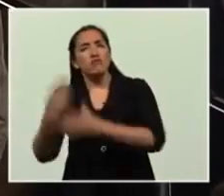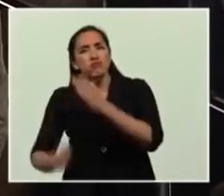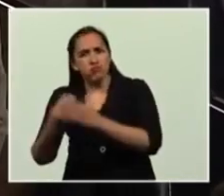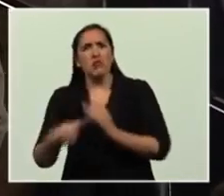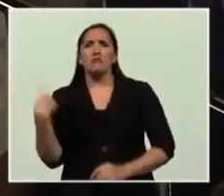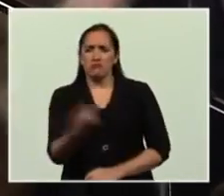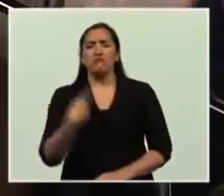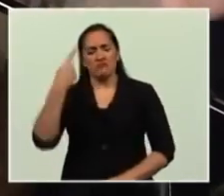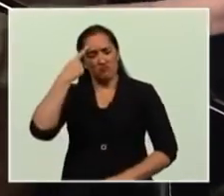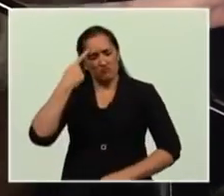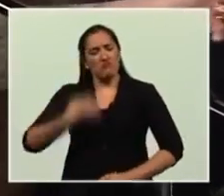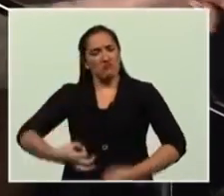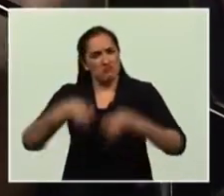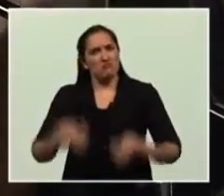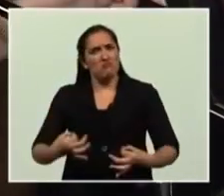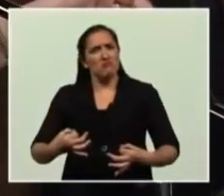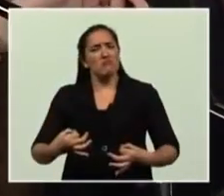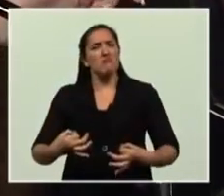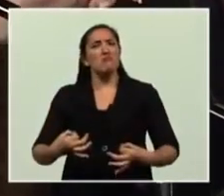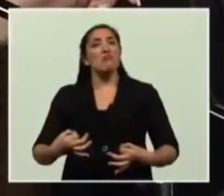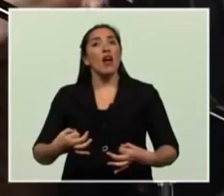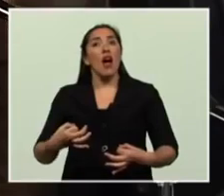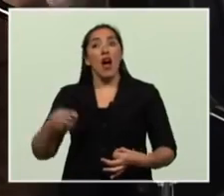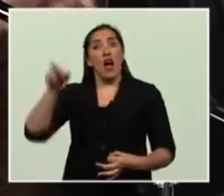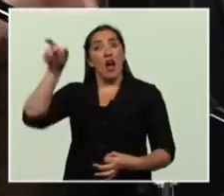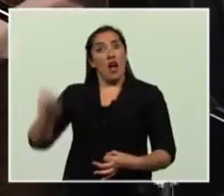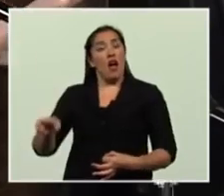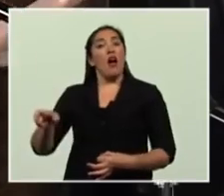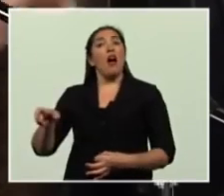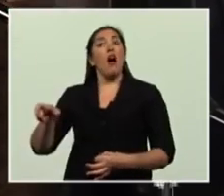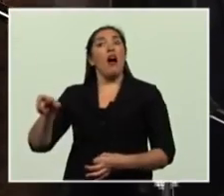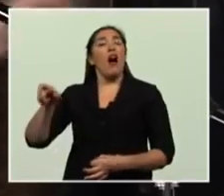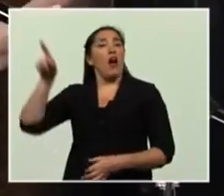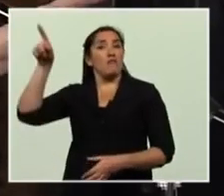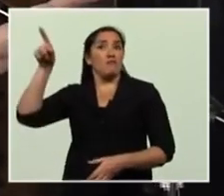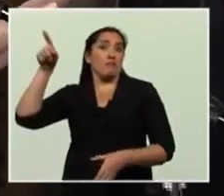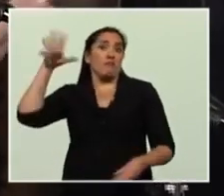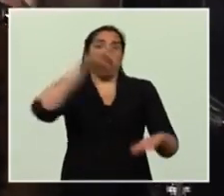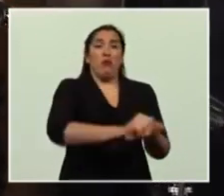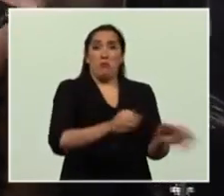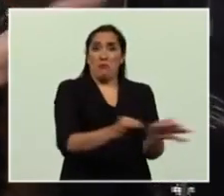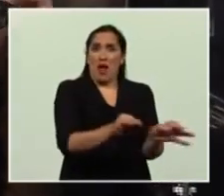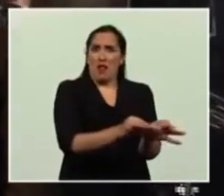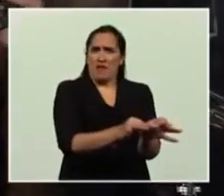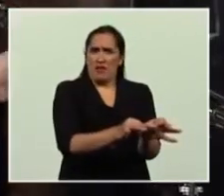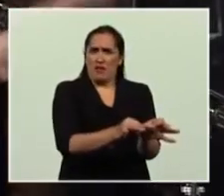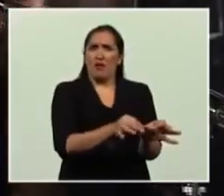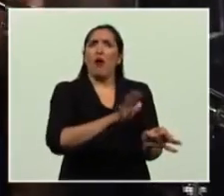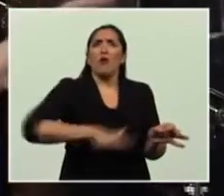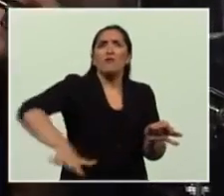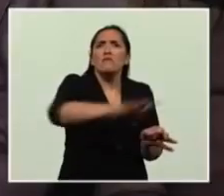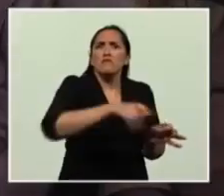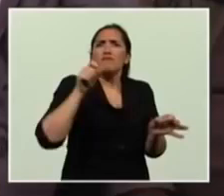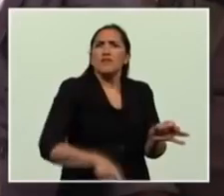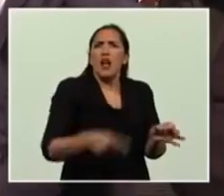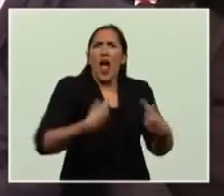con los que ocupan ilegalmente nuestras islas y explotan ilegalmente